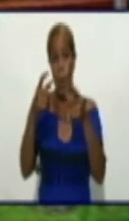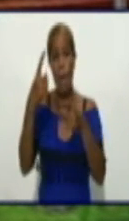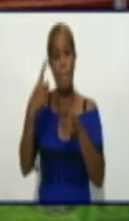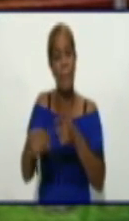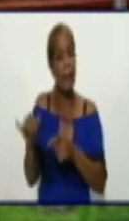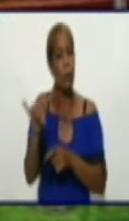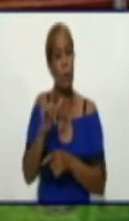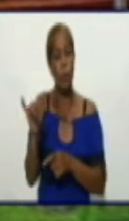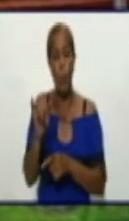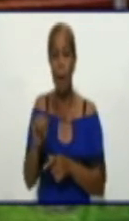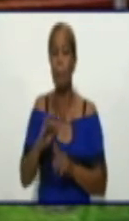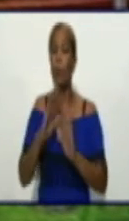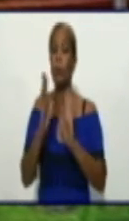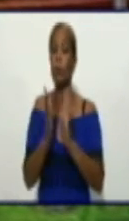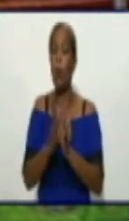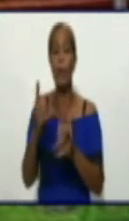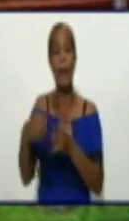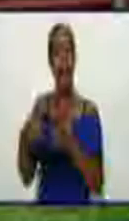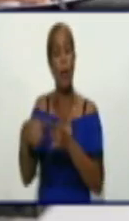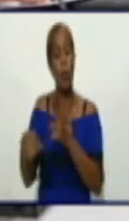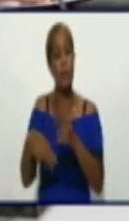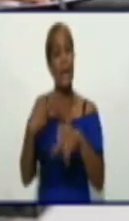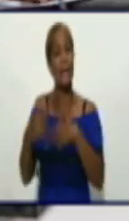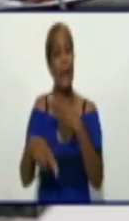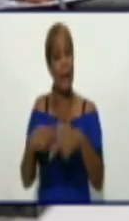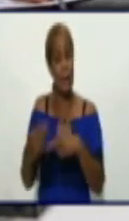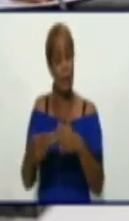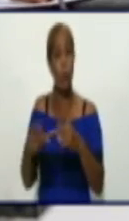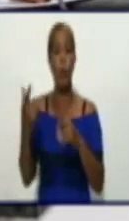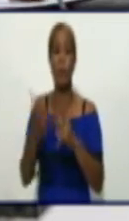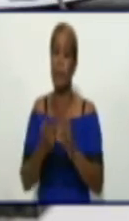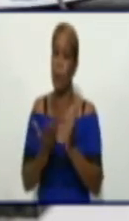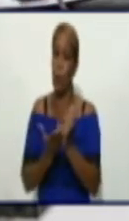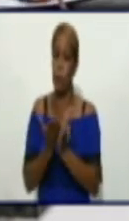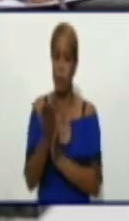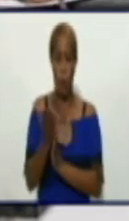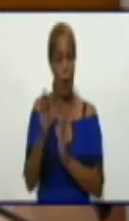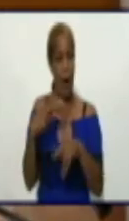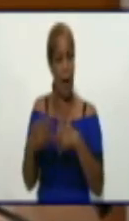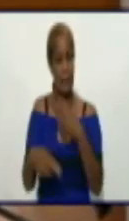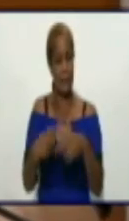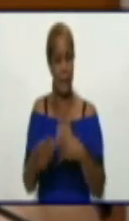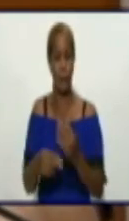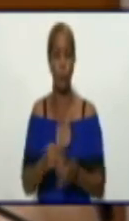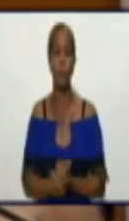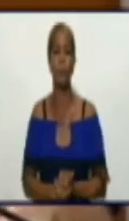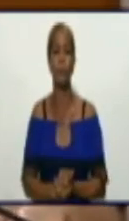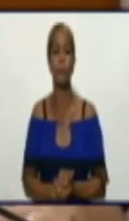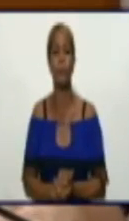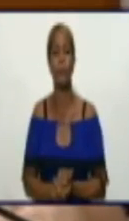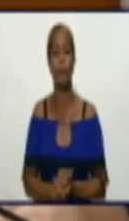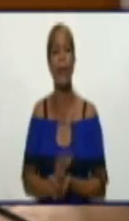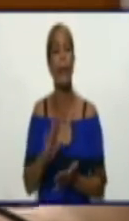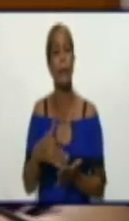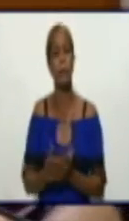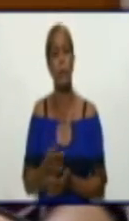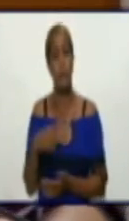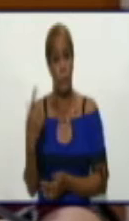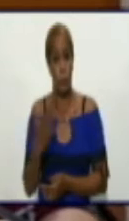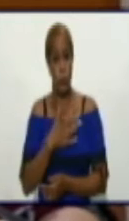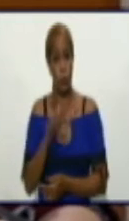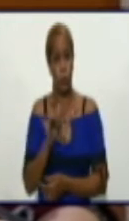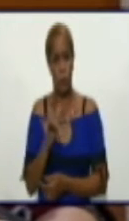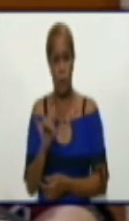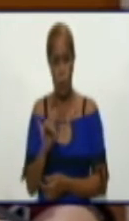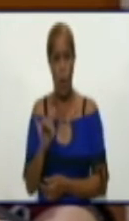por todo cuanto han hecho y van a seguir haciendo. Sí, Yunel, nosotros además estamos también entregando en el